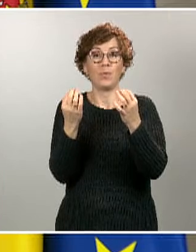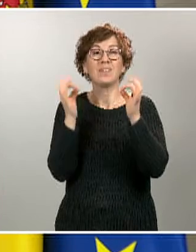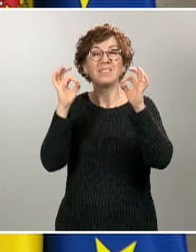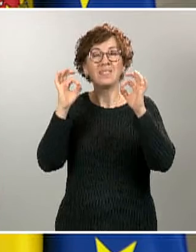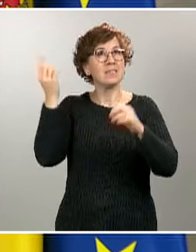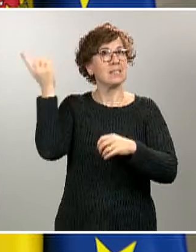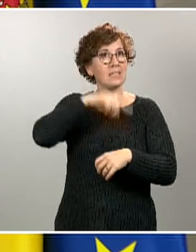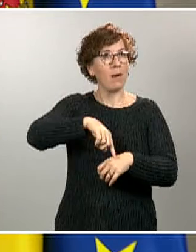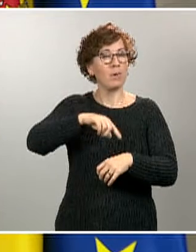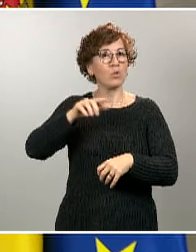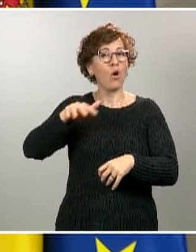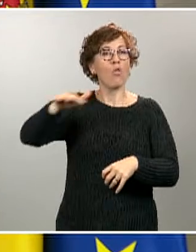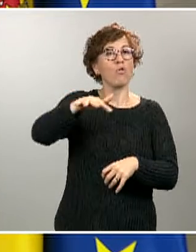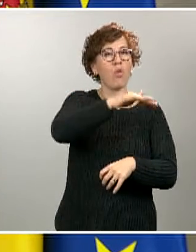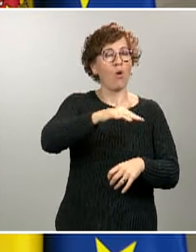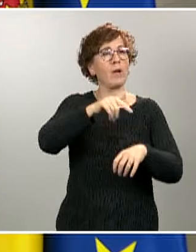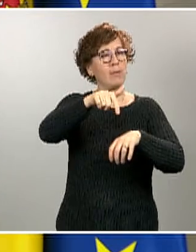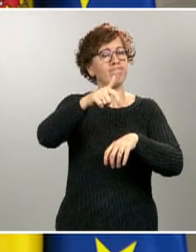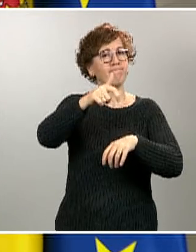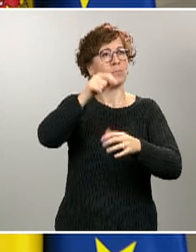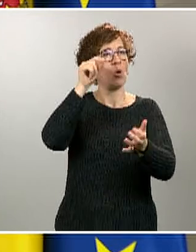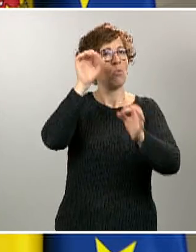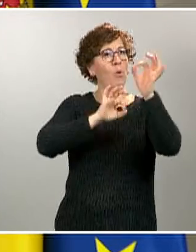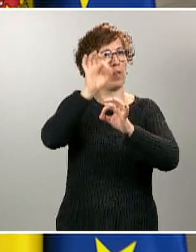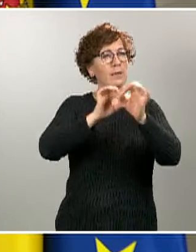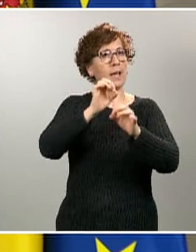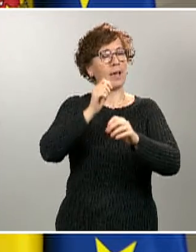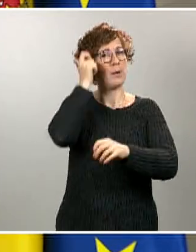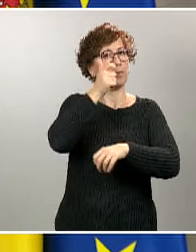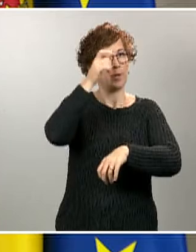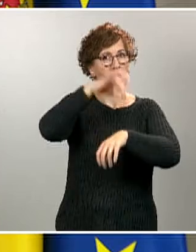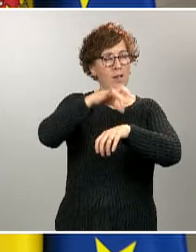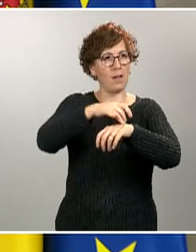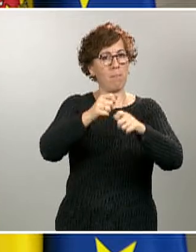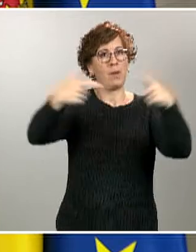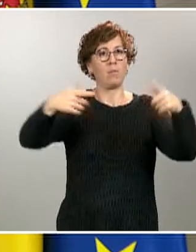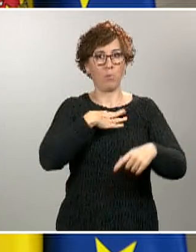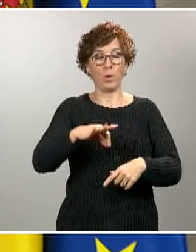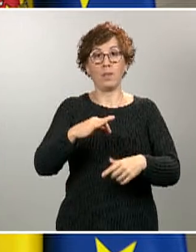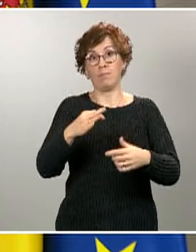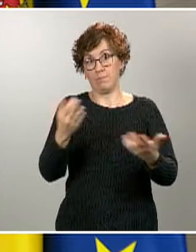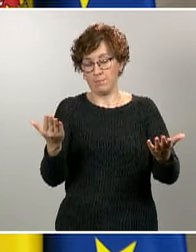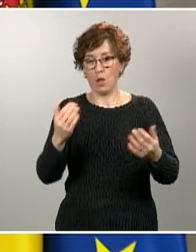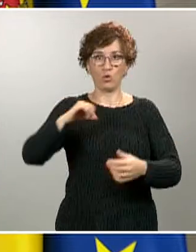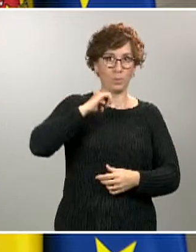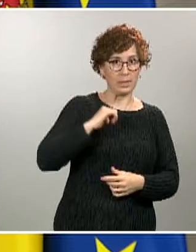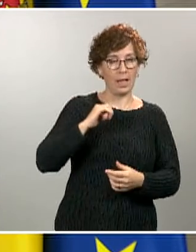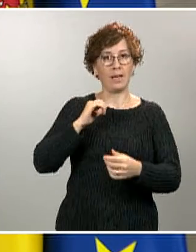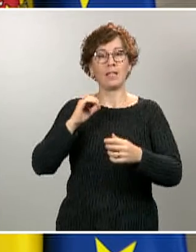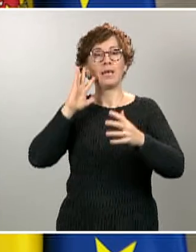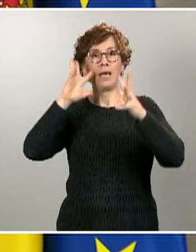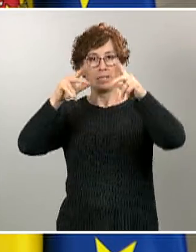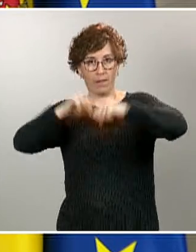prevalencia alta de la enfermedad como son hospitales y como son residencias de mayores. Constatamos también que se está produciendo un